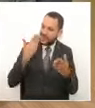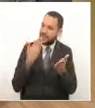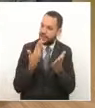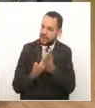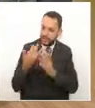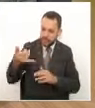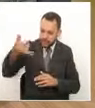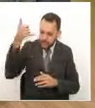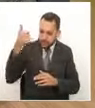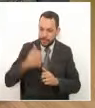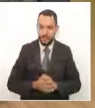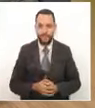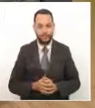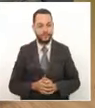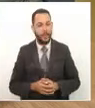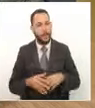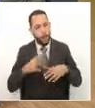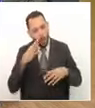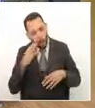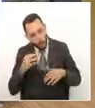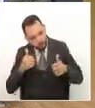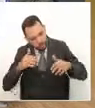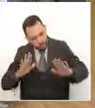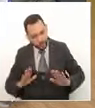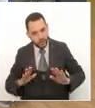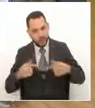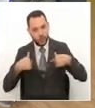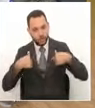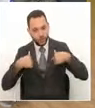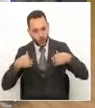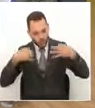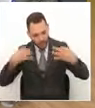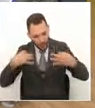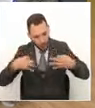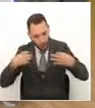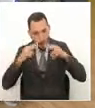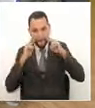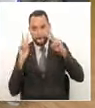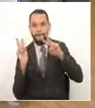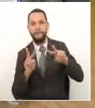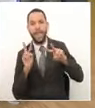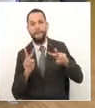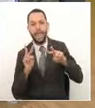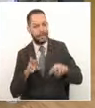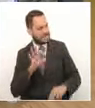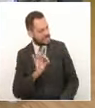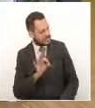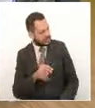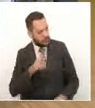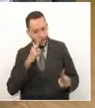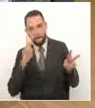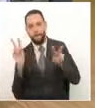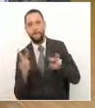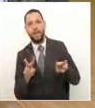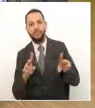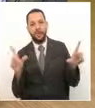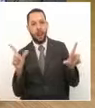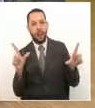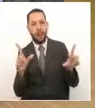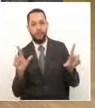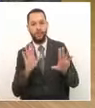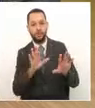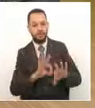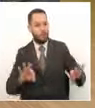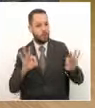Hombre, mira que soy un gran oyente de esta reunión tan